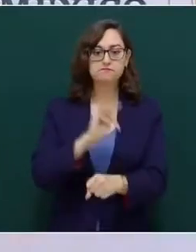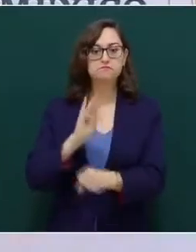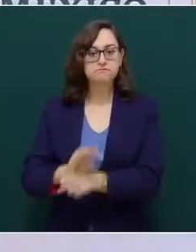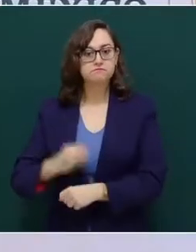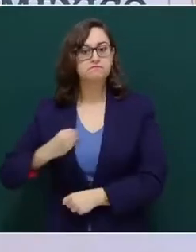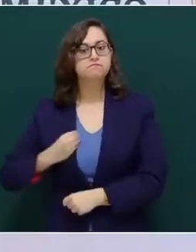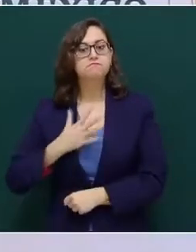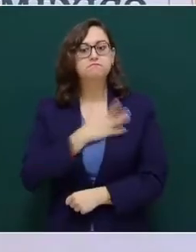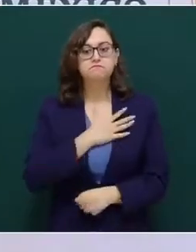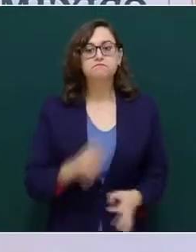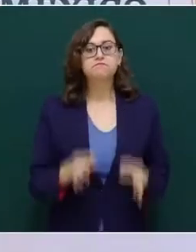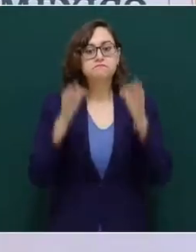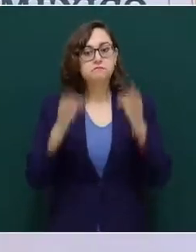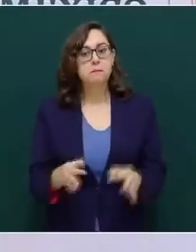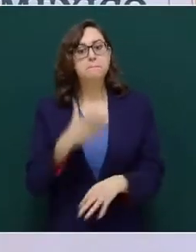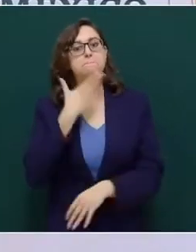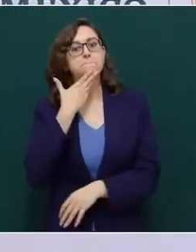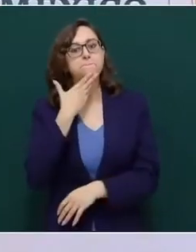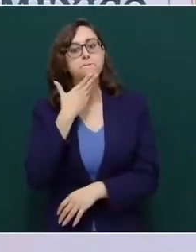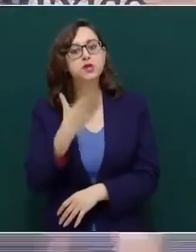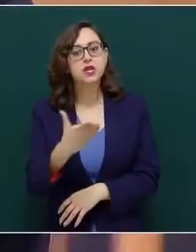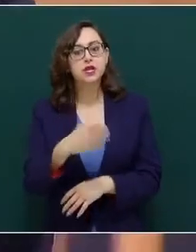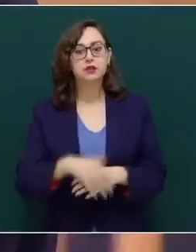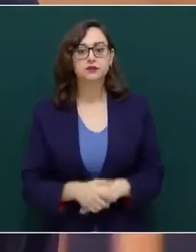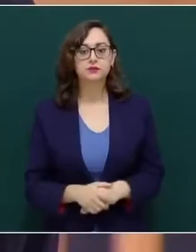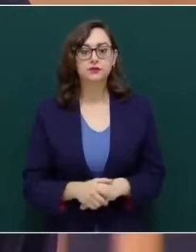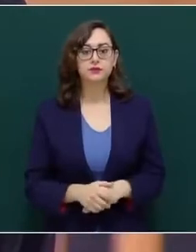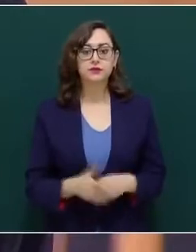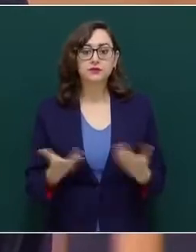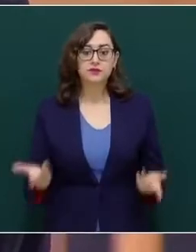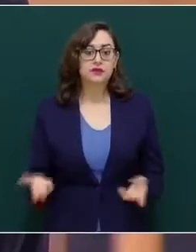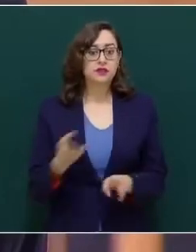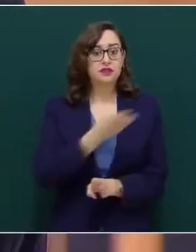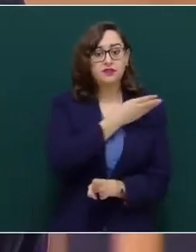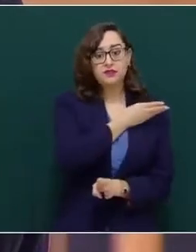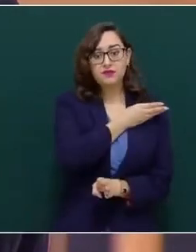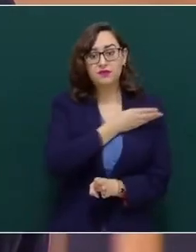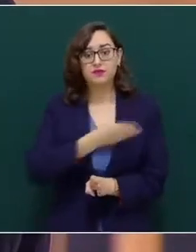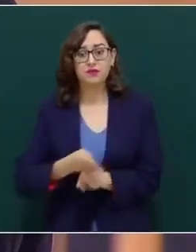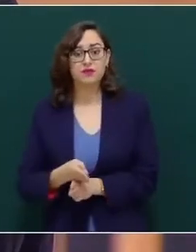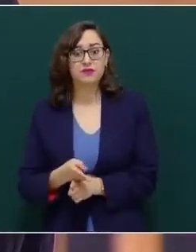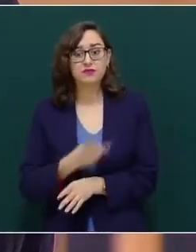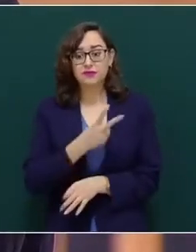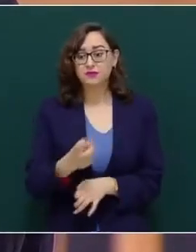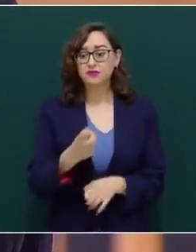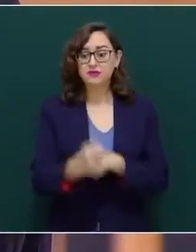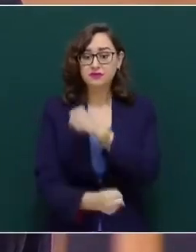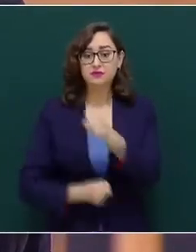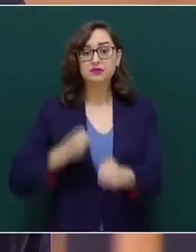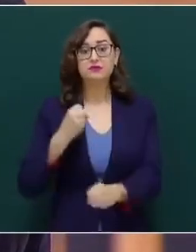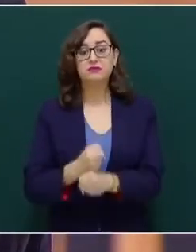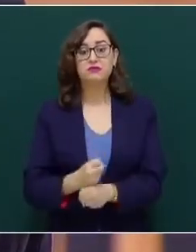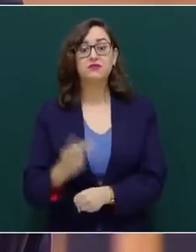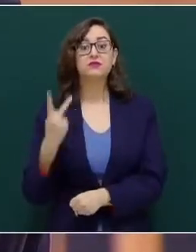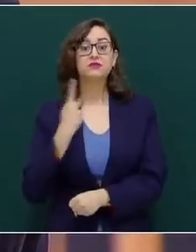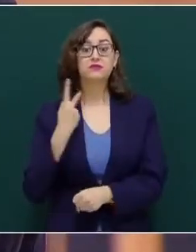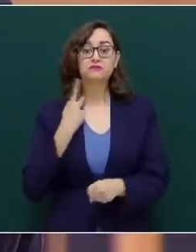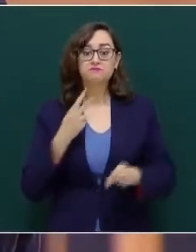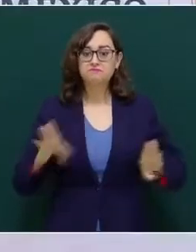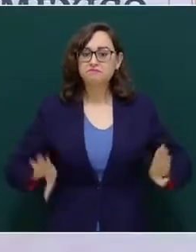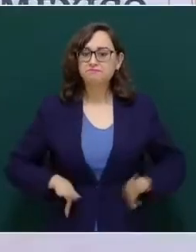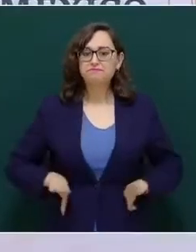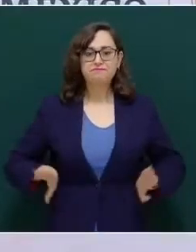inaceptable la política de los últimos dos siglos, caracterizada